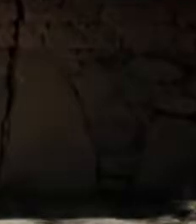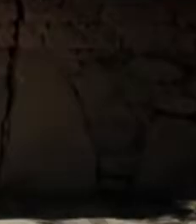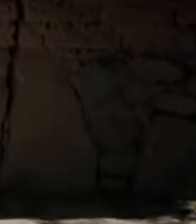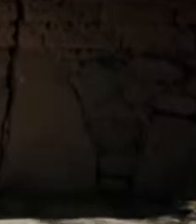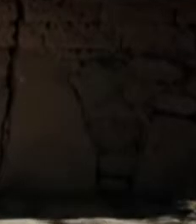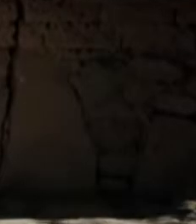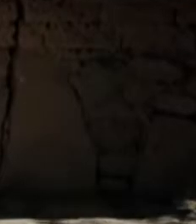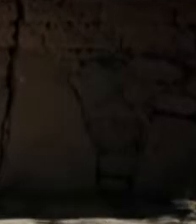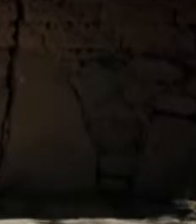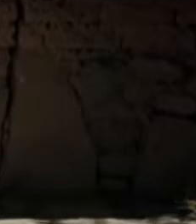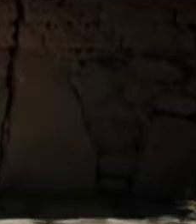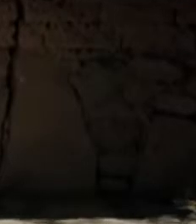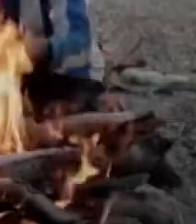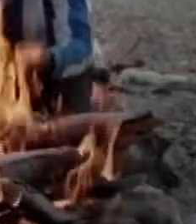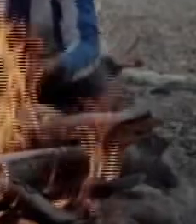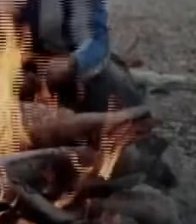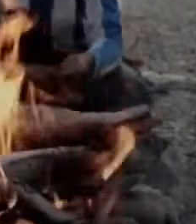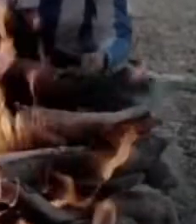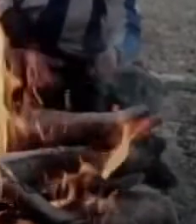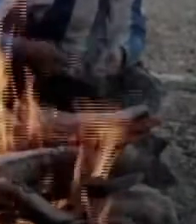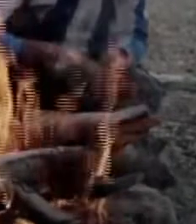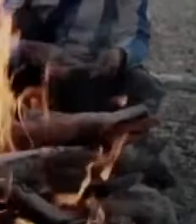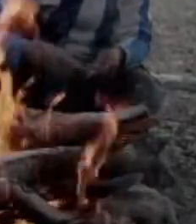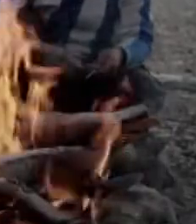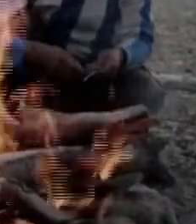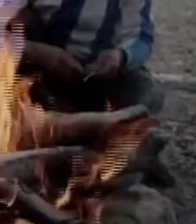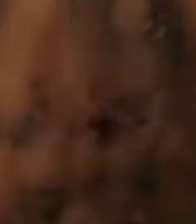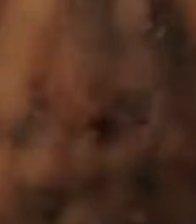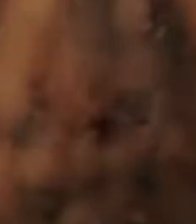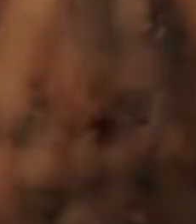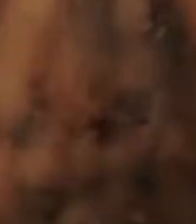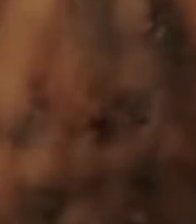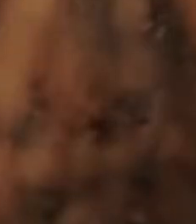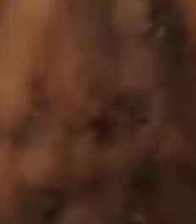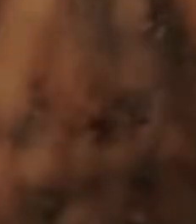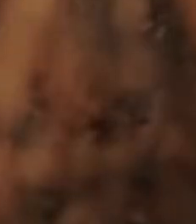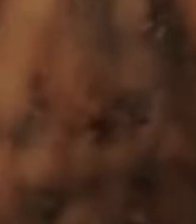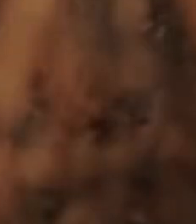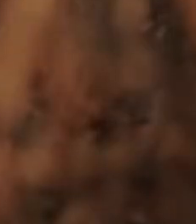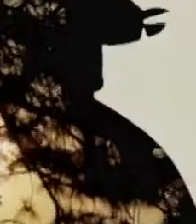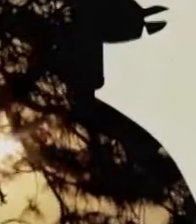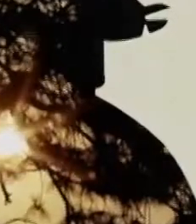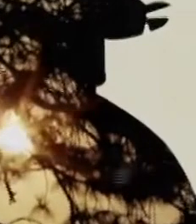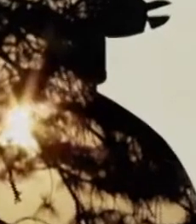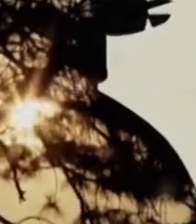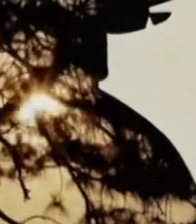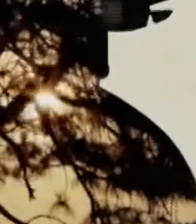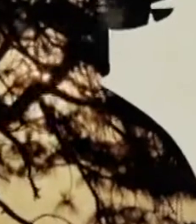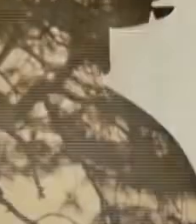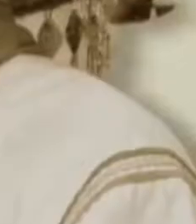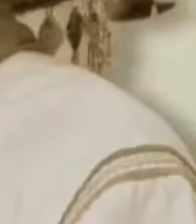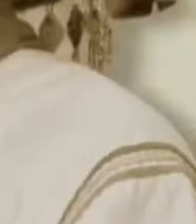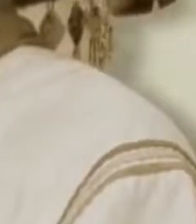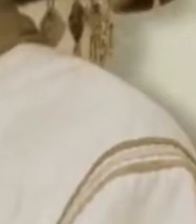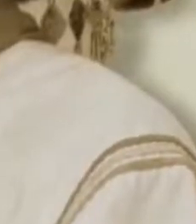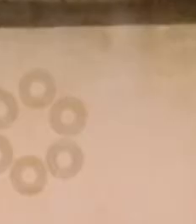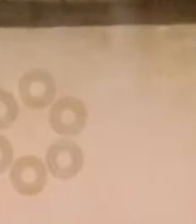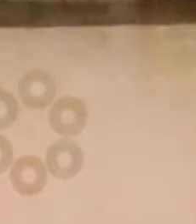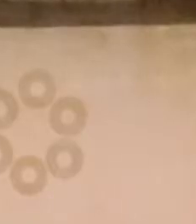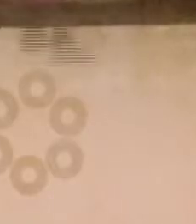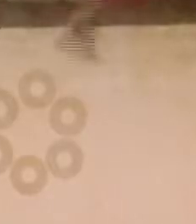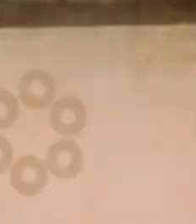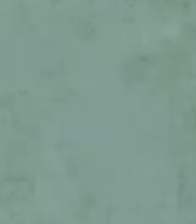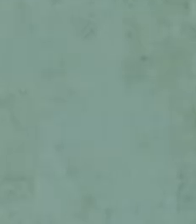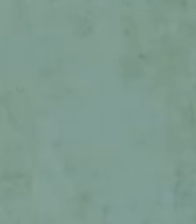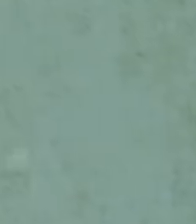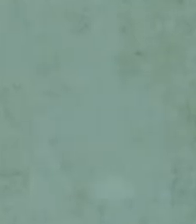es una forma de mantener viva una lengua. Una producción exclusiva de Jalisco TV que te lleva a